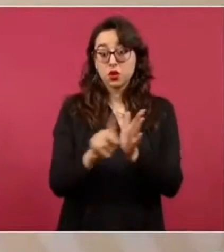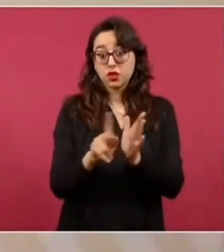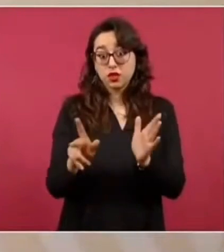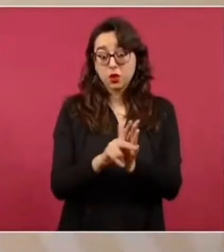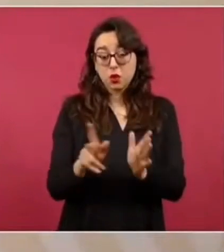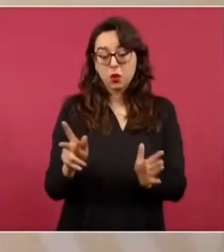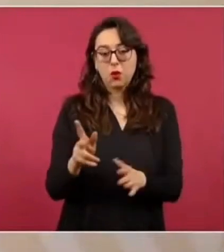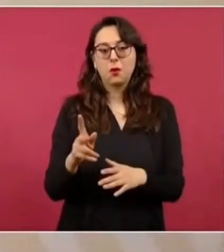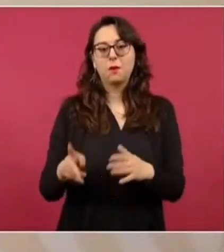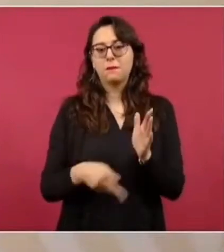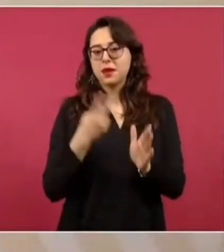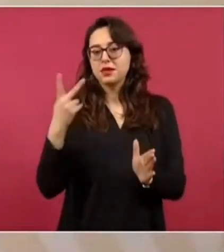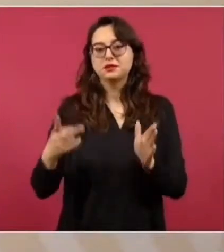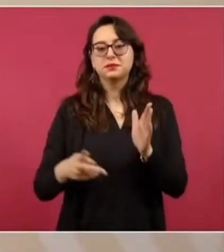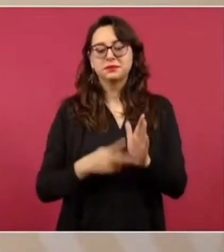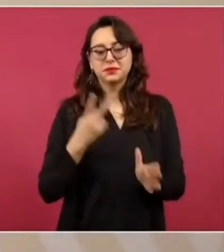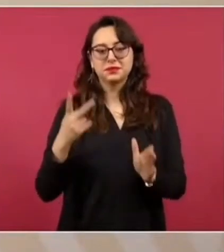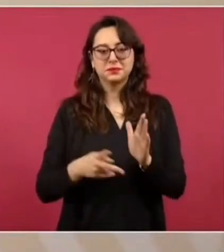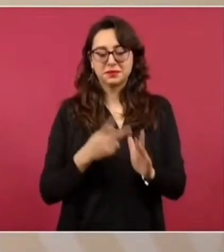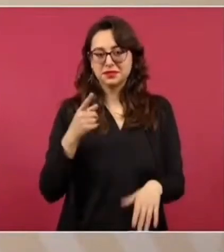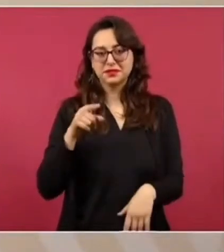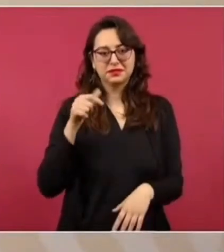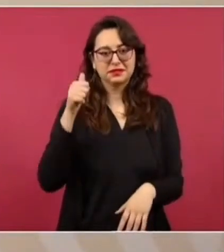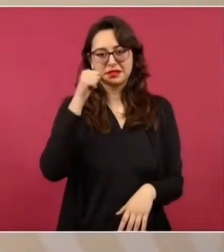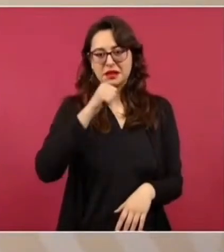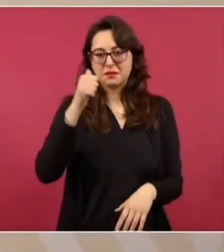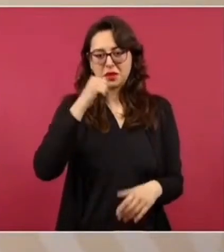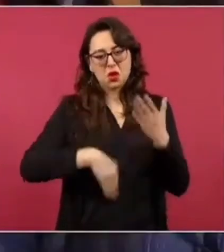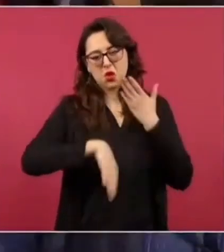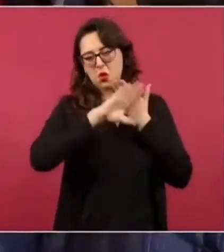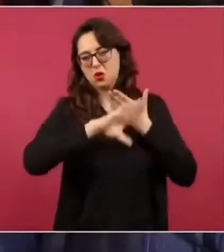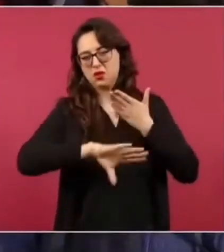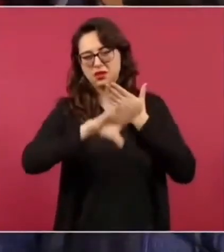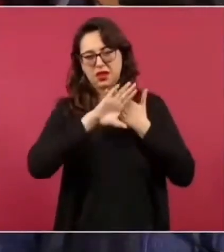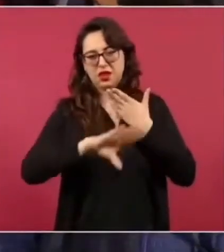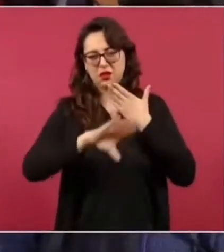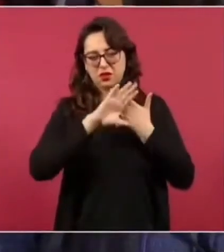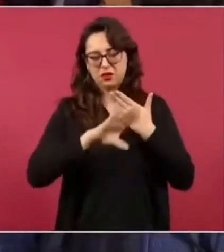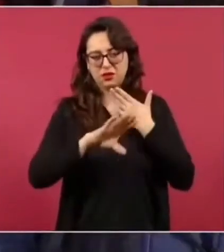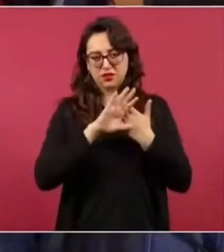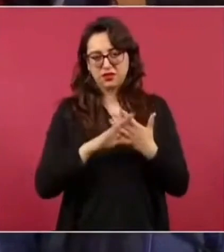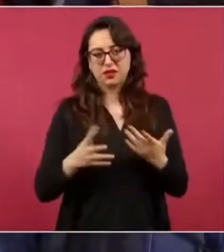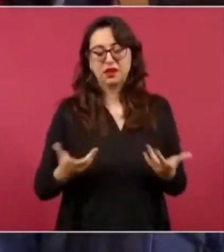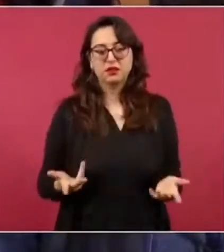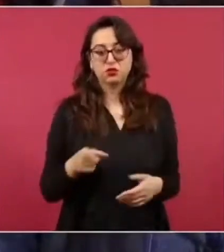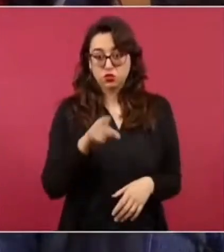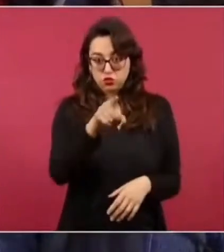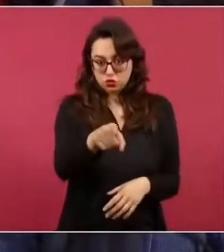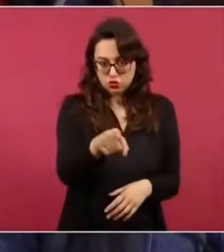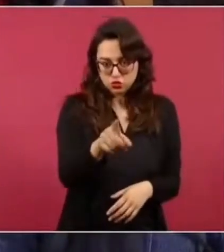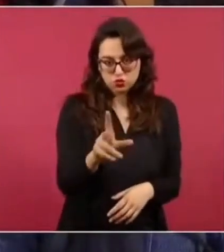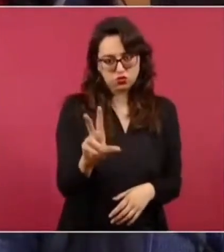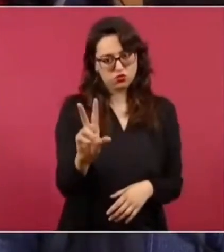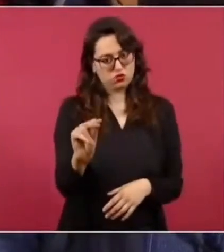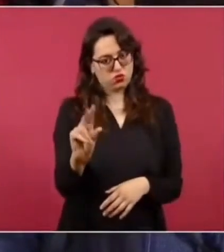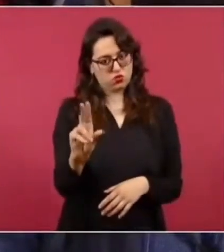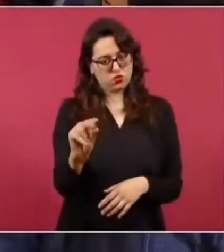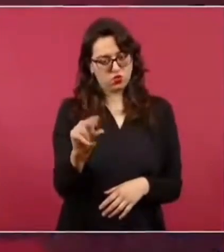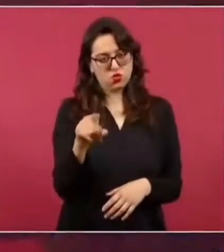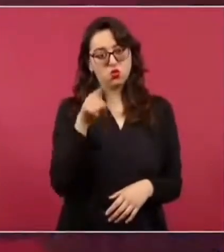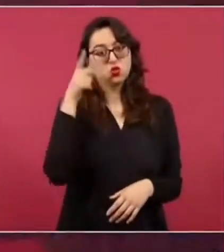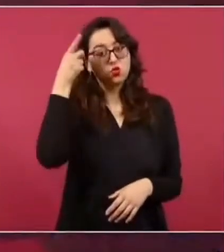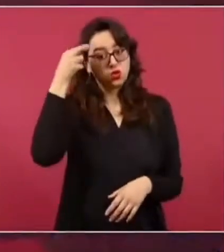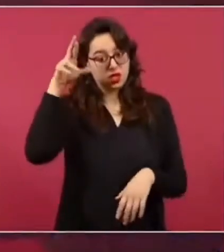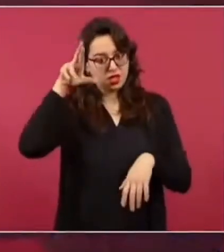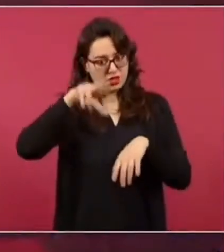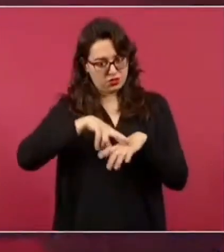son muy amarillistas y están muy en contra de nosotros tú no eh tú no pero los